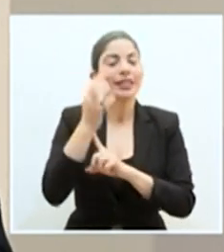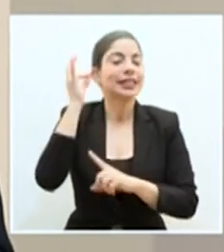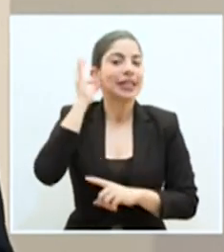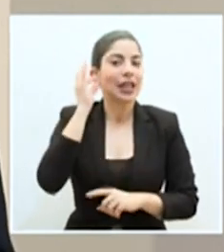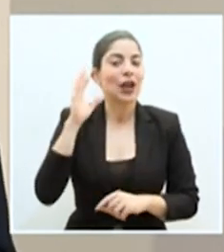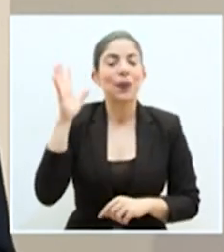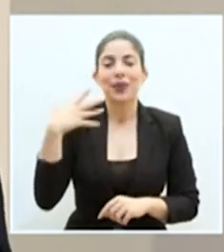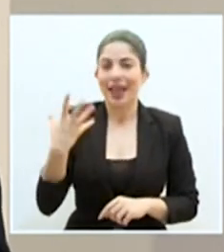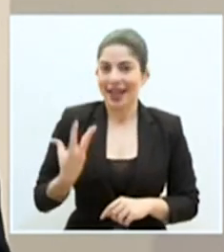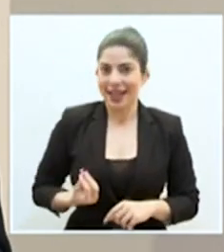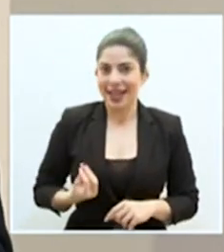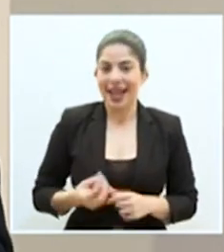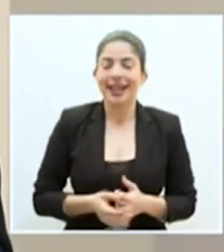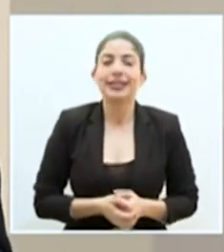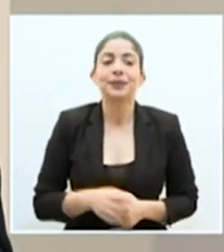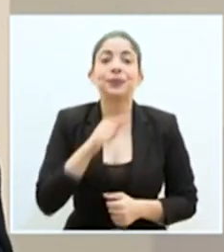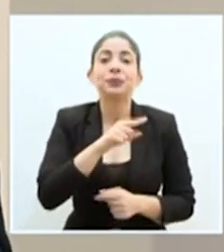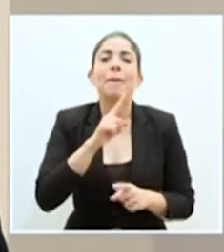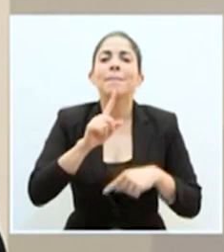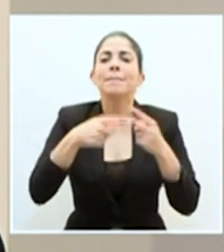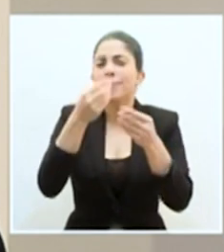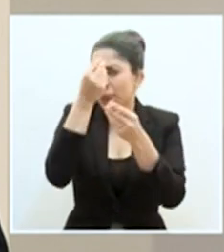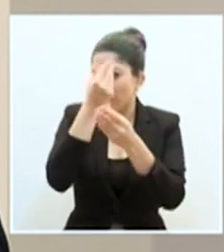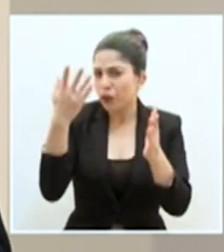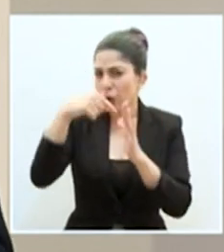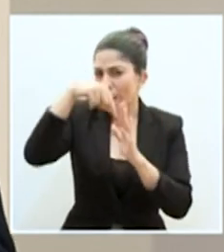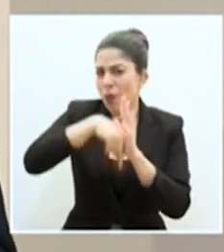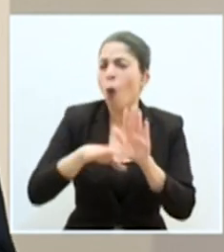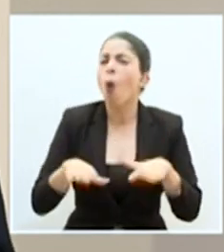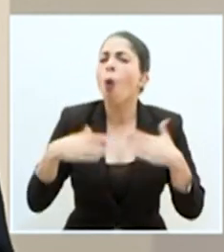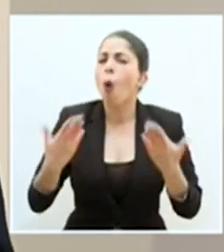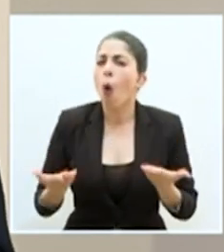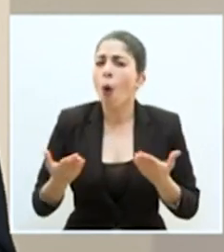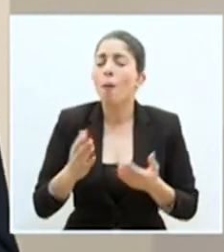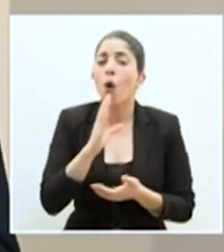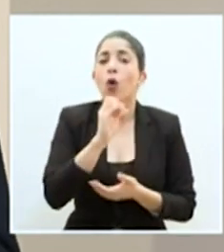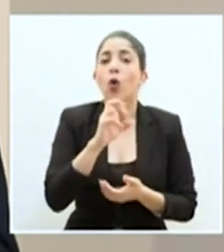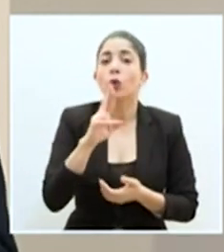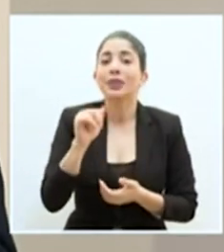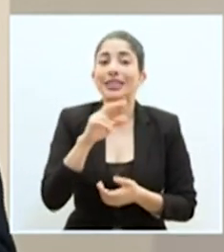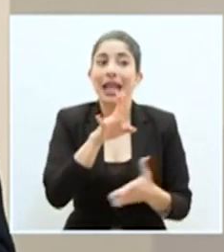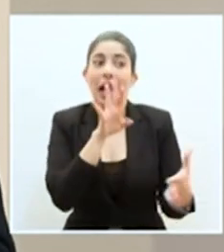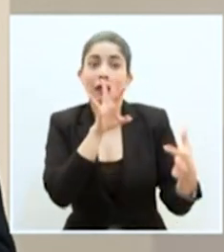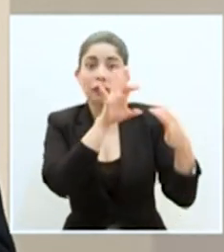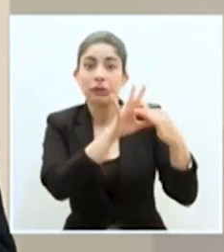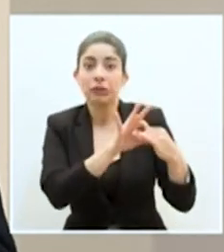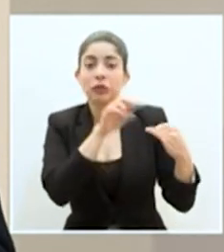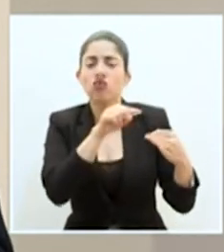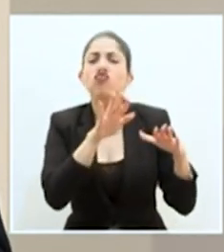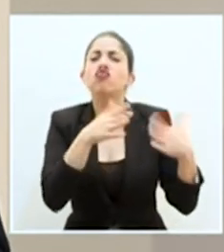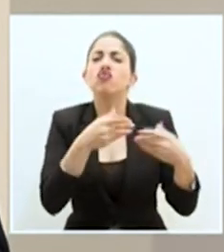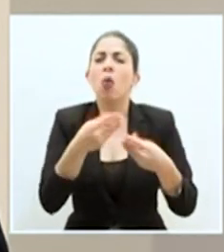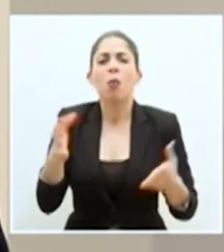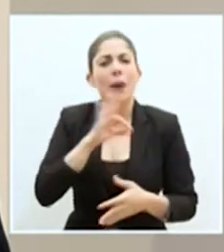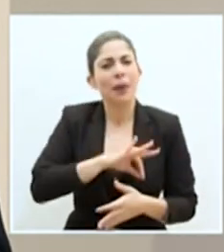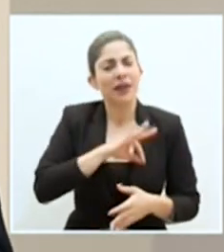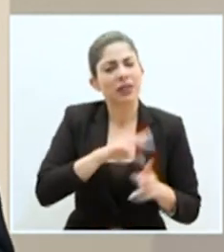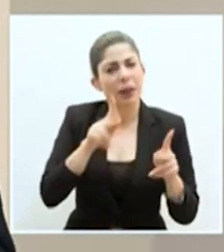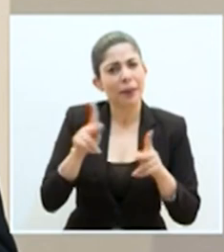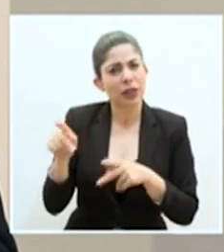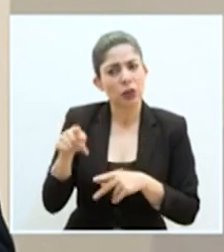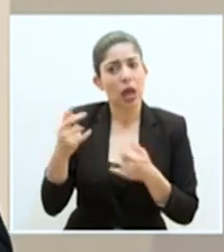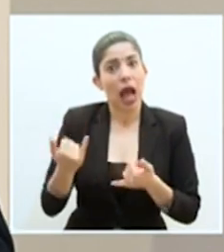la señora Yanina Dinarte, quien nos dará el detalle de cómo la alianza con Coursera beneficiará a las personas que forman parte